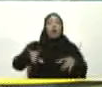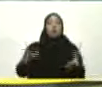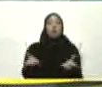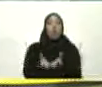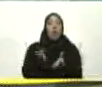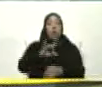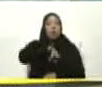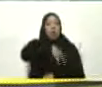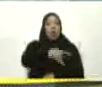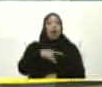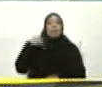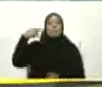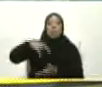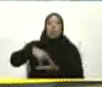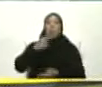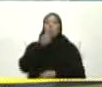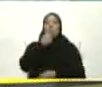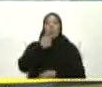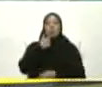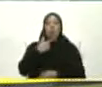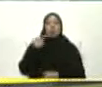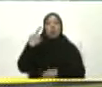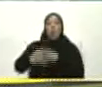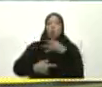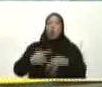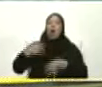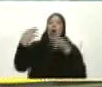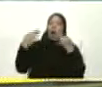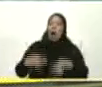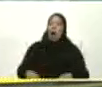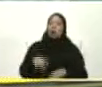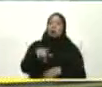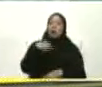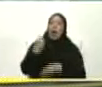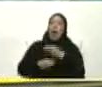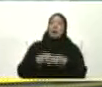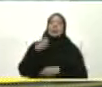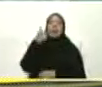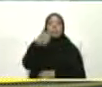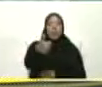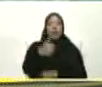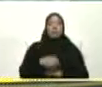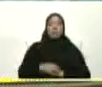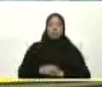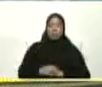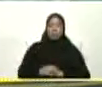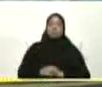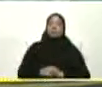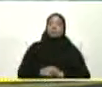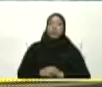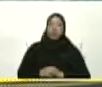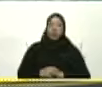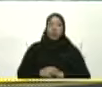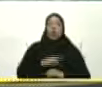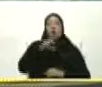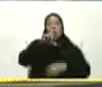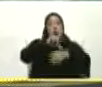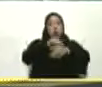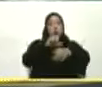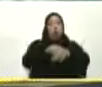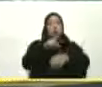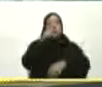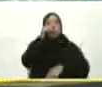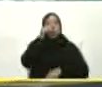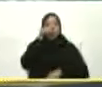Cumpliendo Presidente Como usted Lo dijo Y yo creo Que aquí También Está nuestra Rectora La doctora Jessy